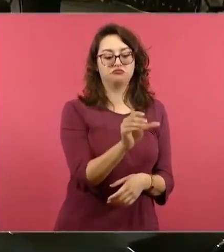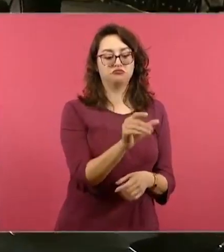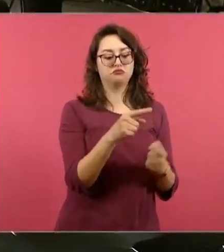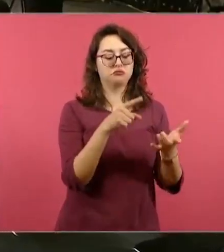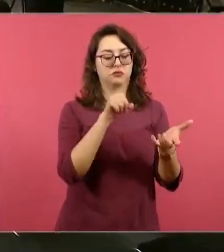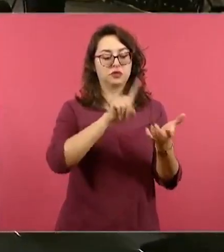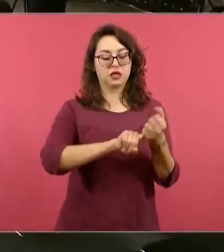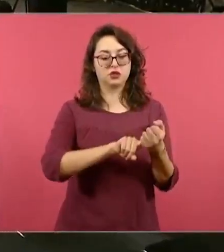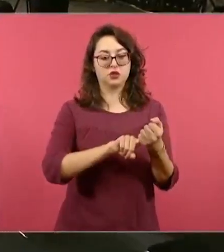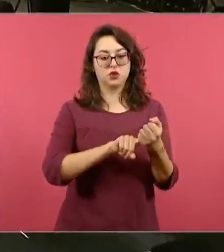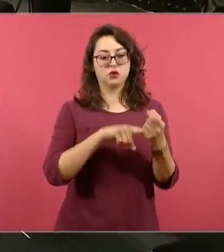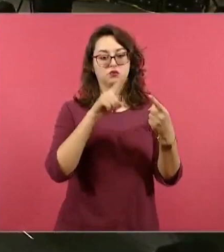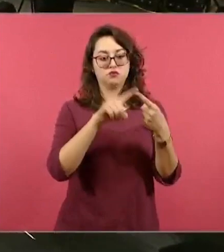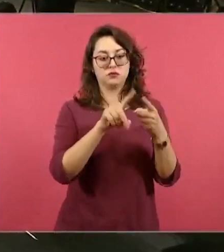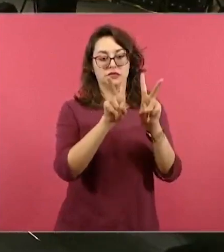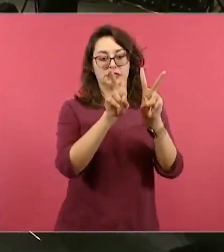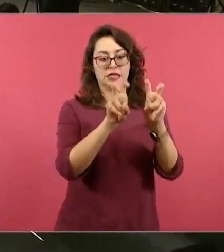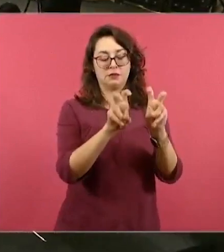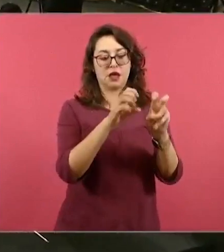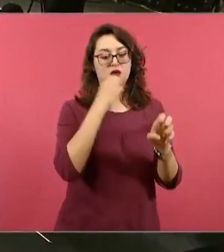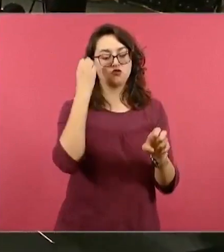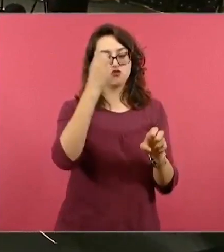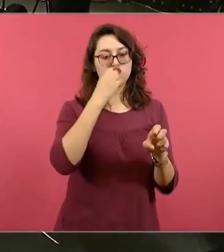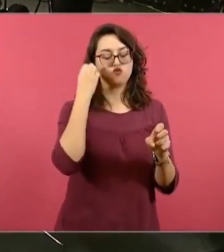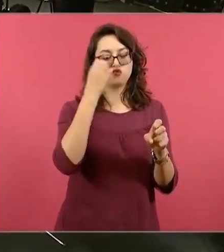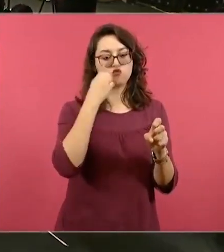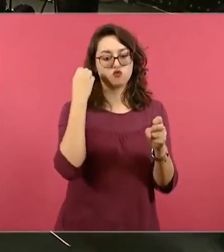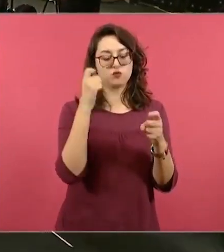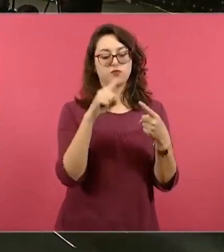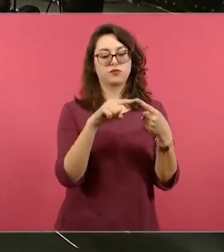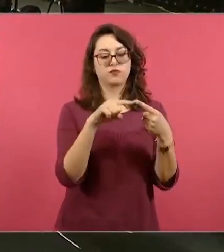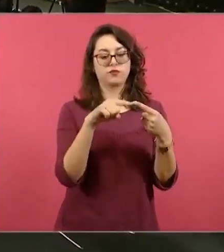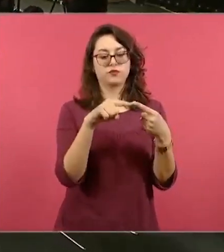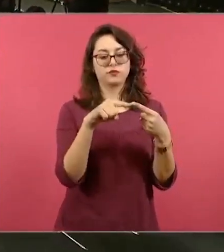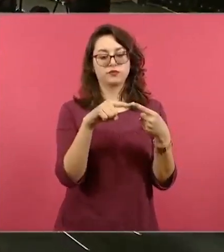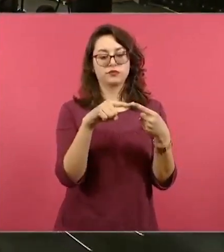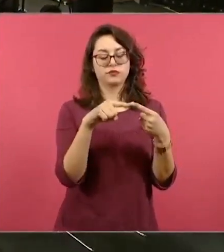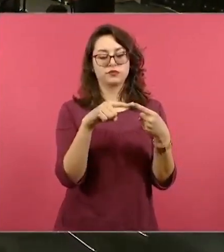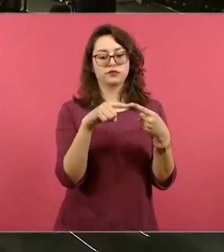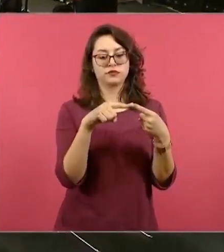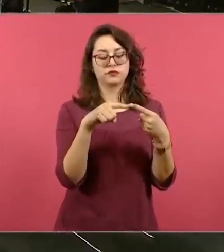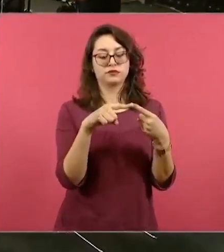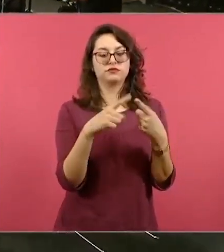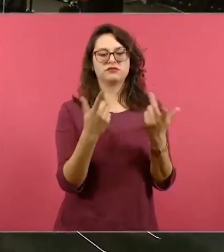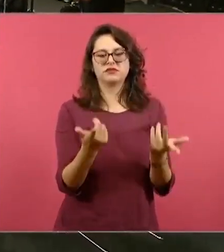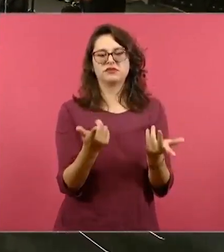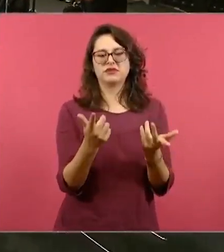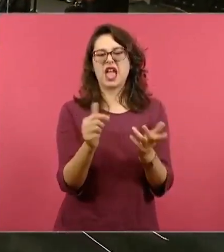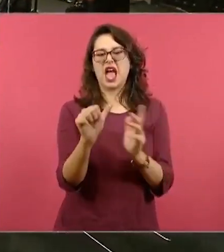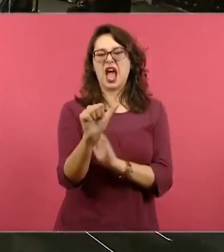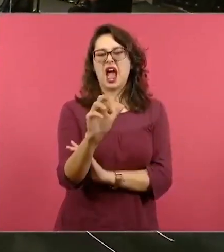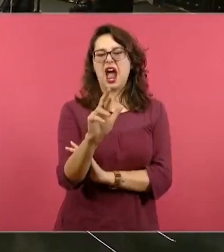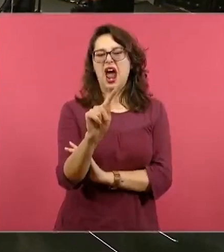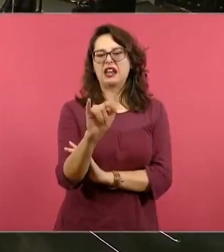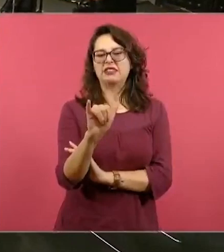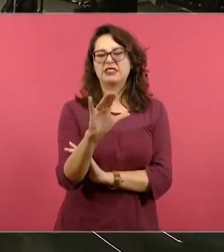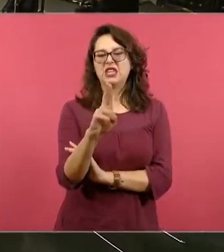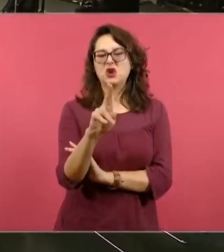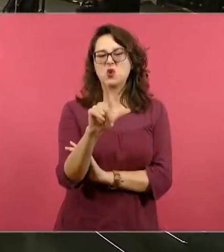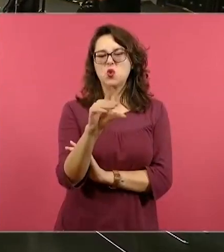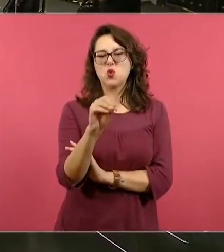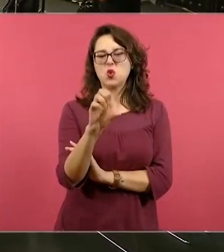académicos o también para poder tener una mejor referencia, podemos entender que un artículo académico son conocimientos